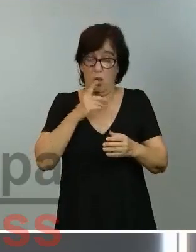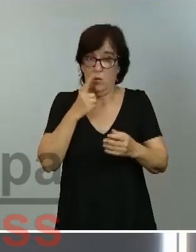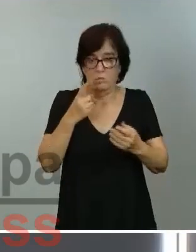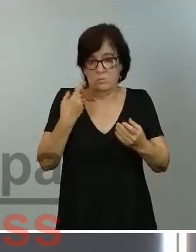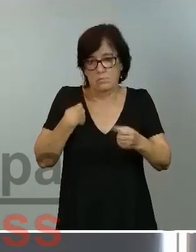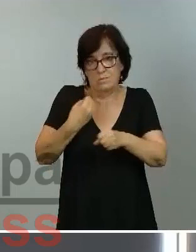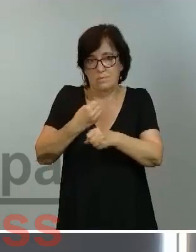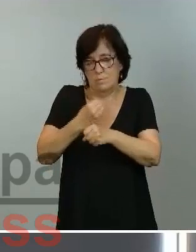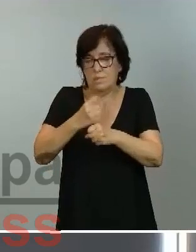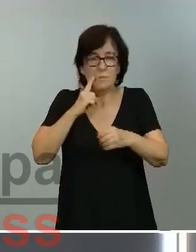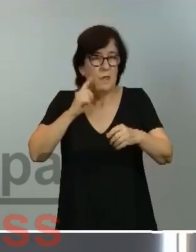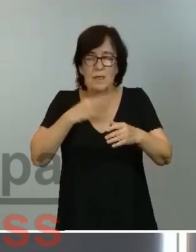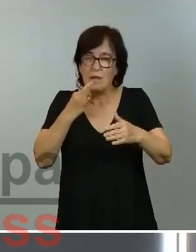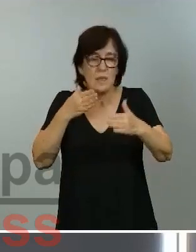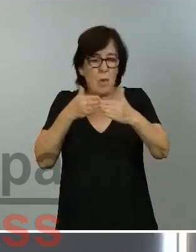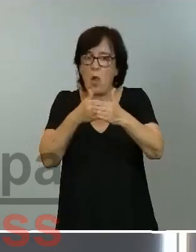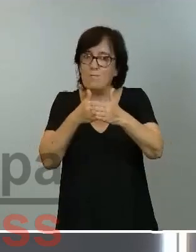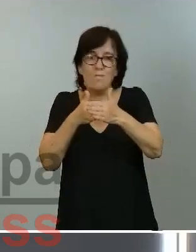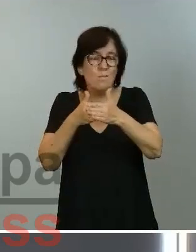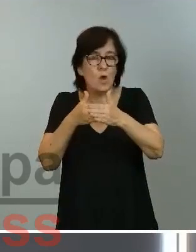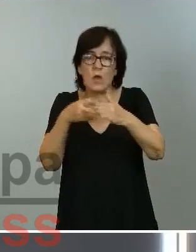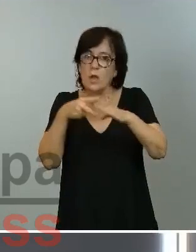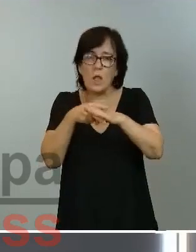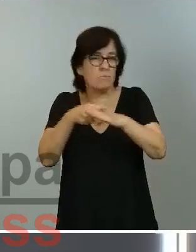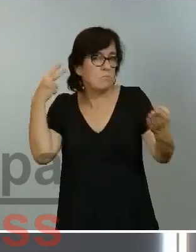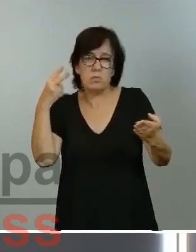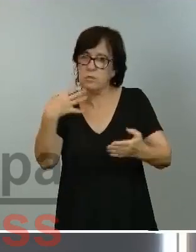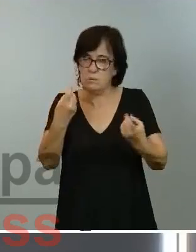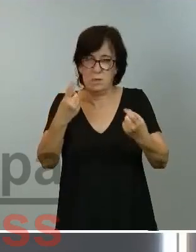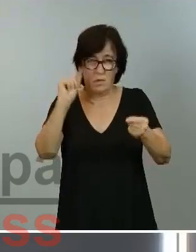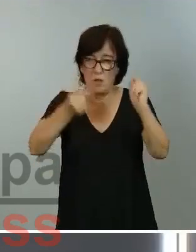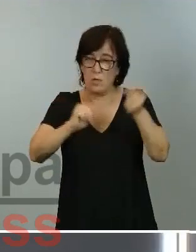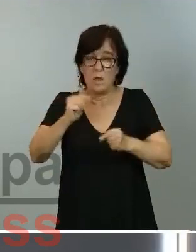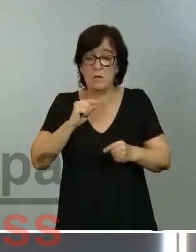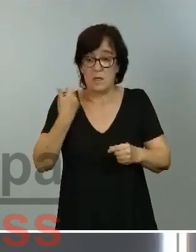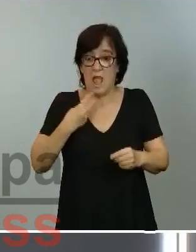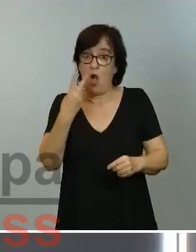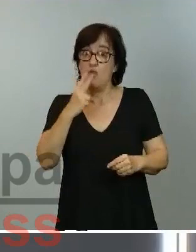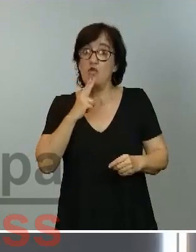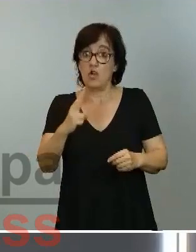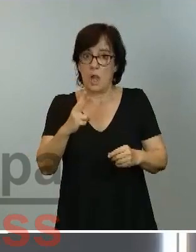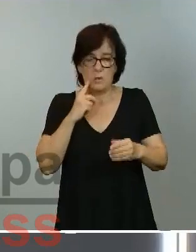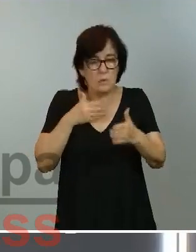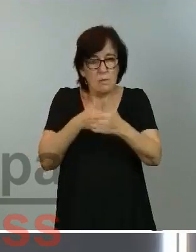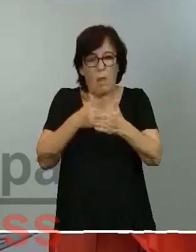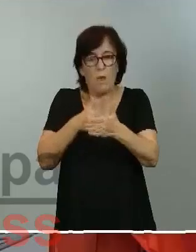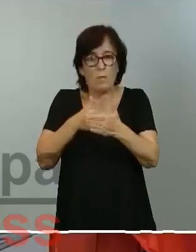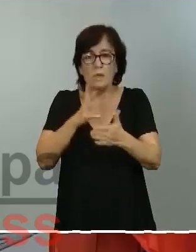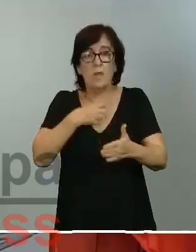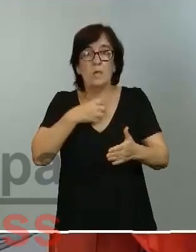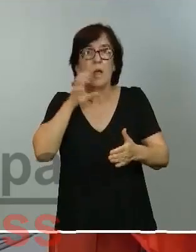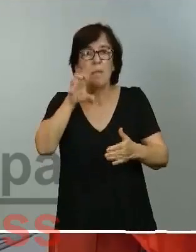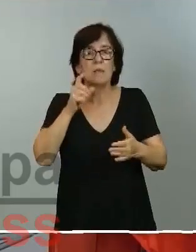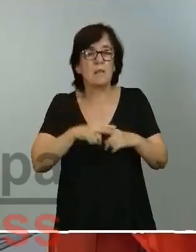bloqueo presupuestario en el que nos encontramos desde hace ya dos años porque nuestro país no se puede permitir el lujo de